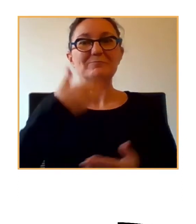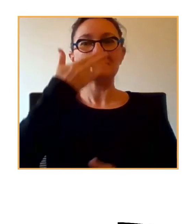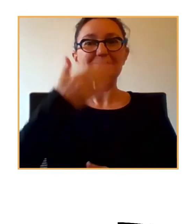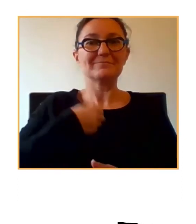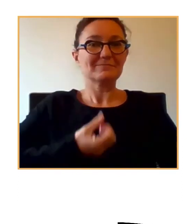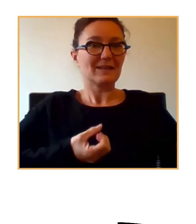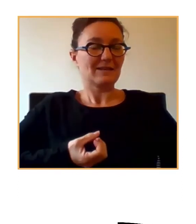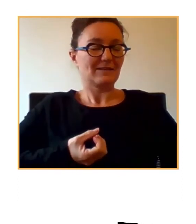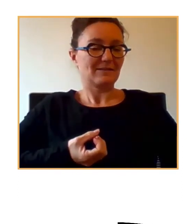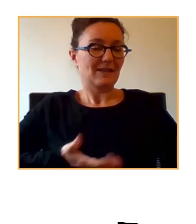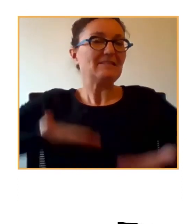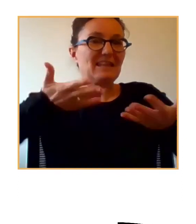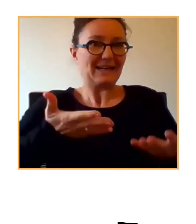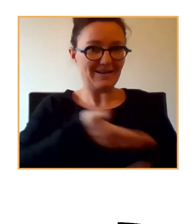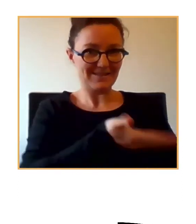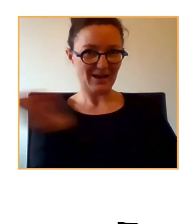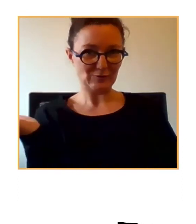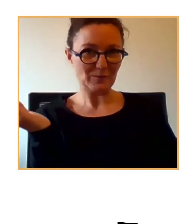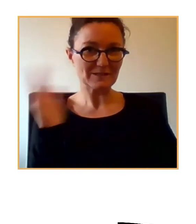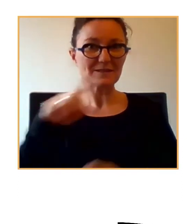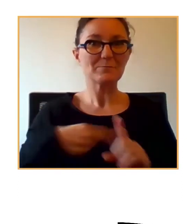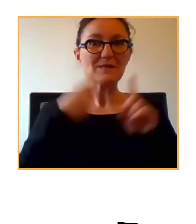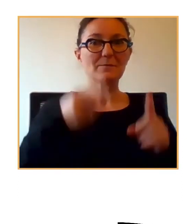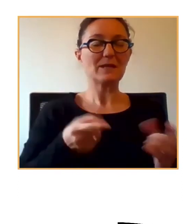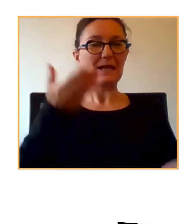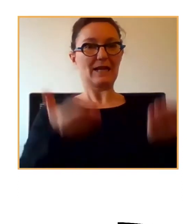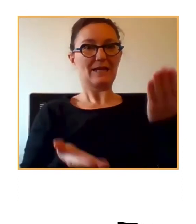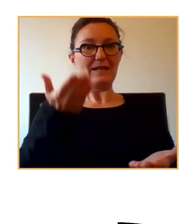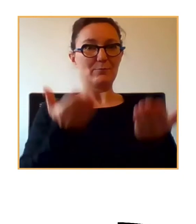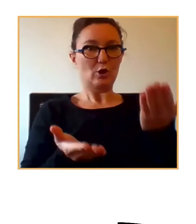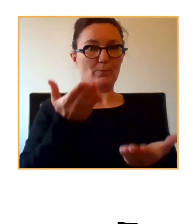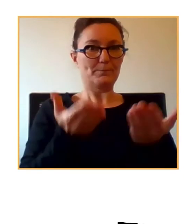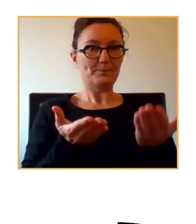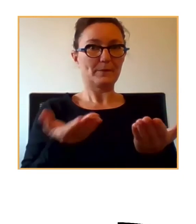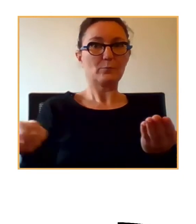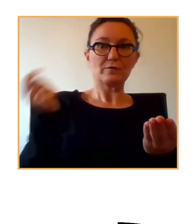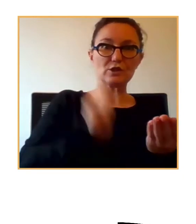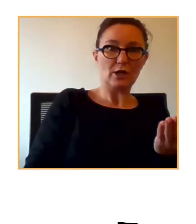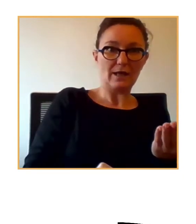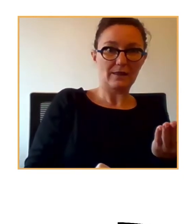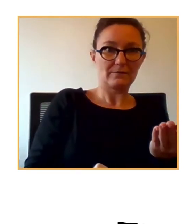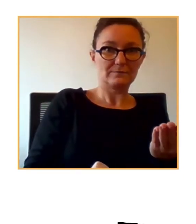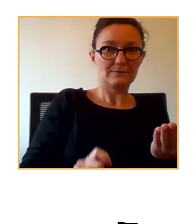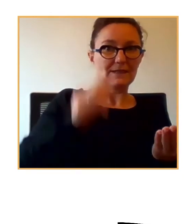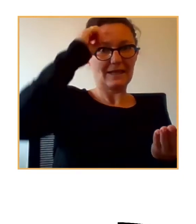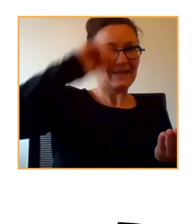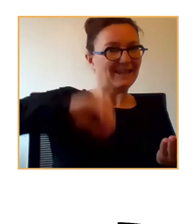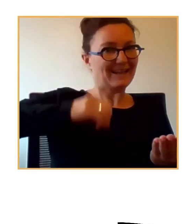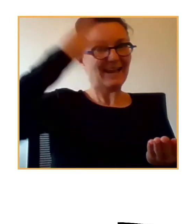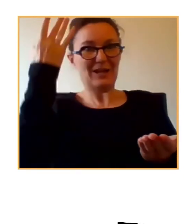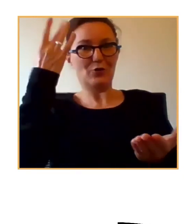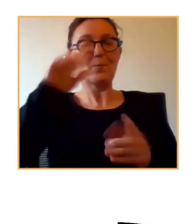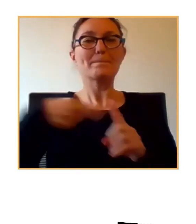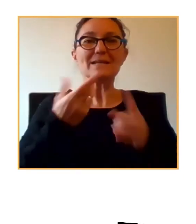entrega a los demás y su perfecto equilibrio entre, yo creo que entre profesionalidad y genio y su entrega a los demás,